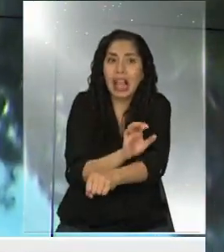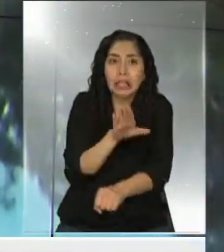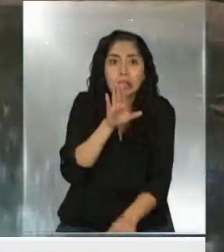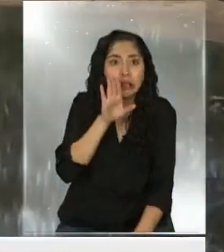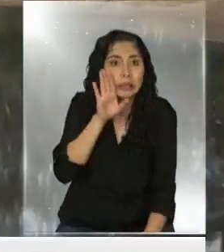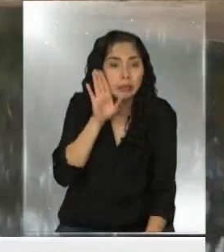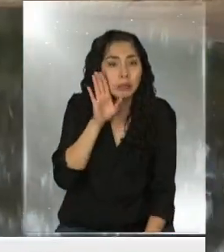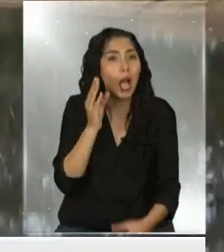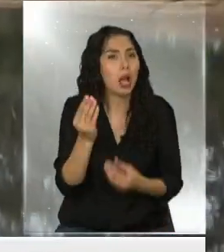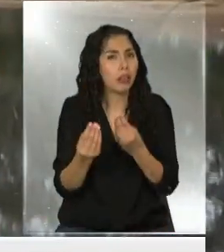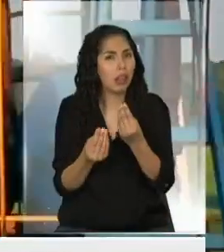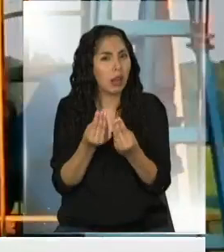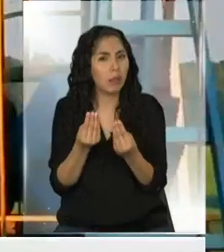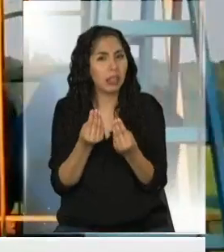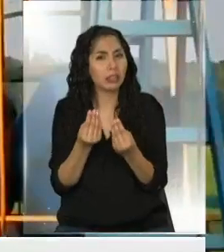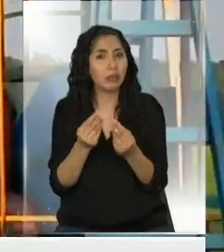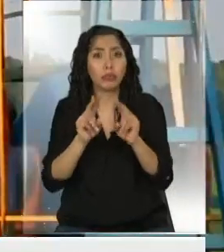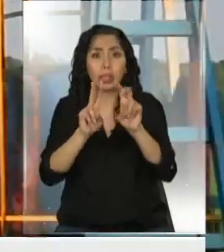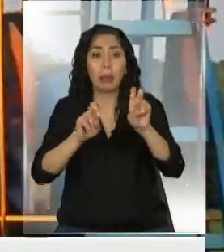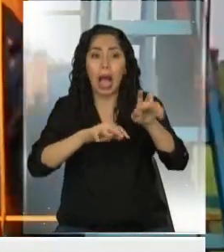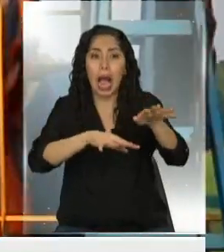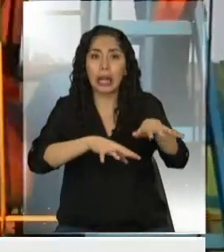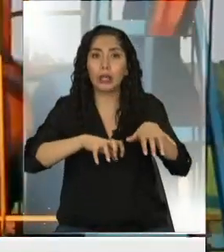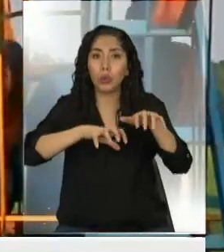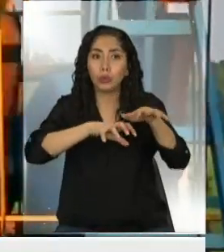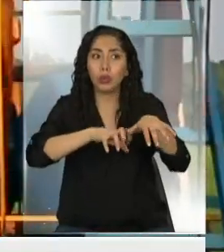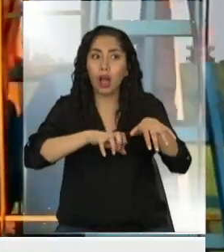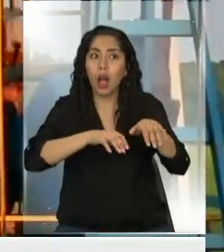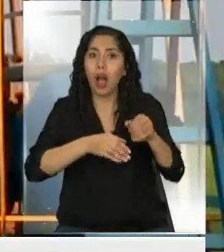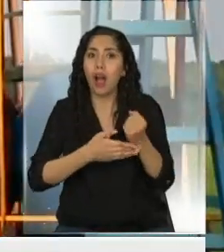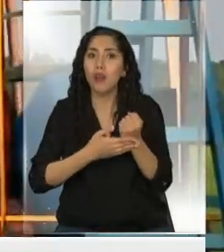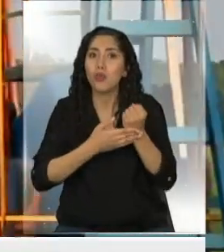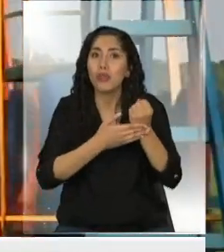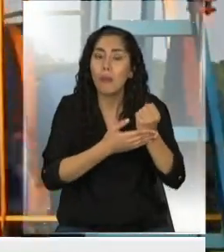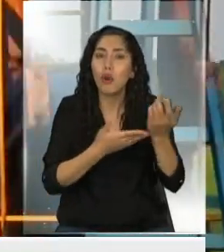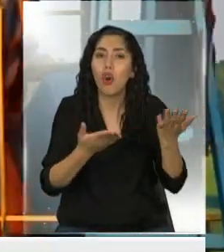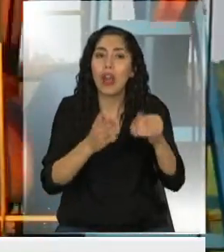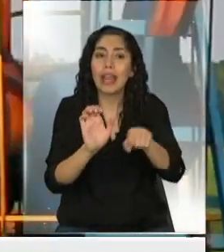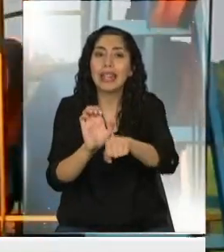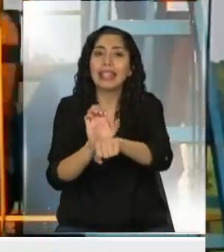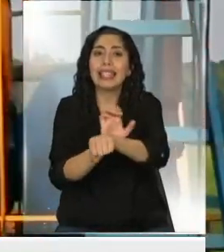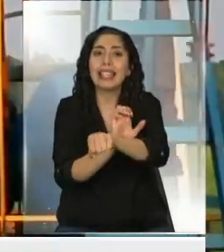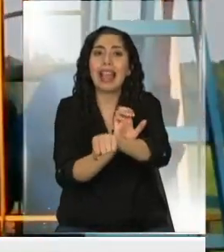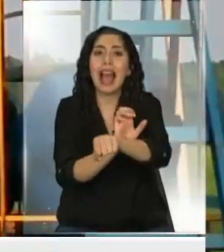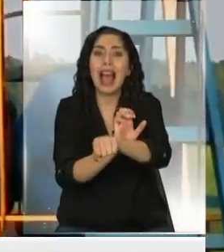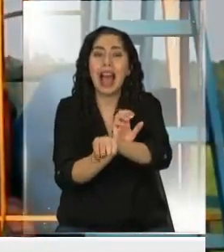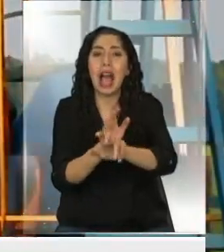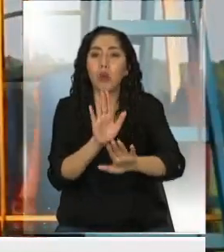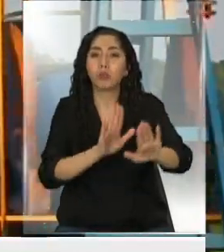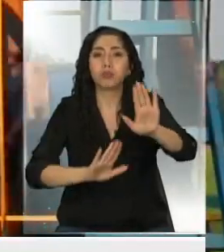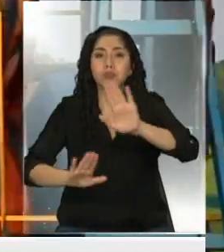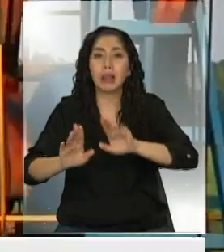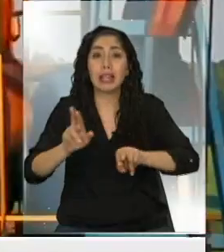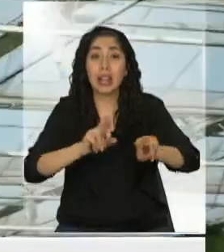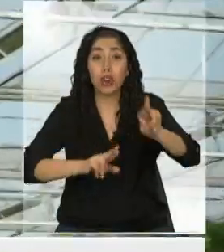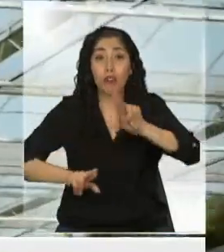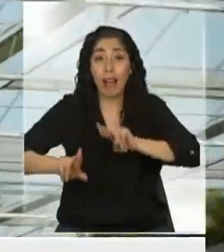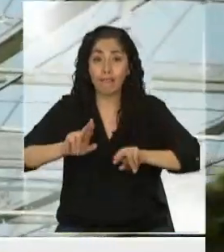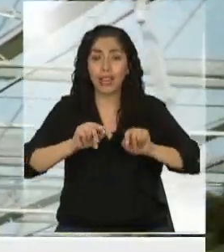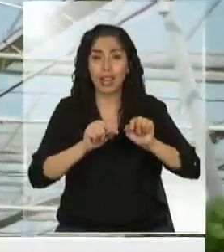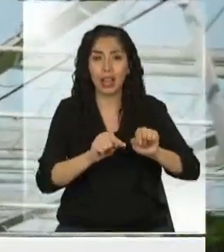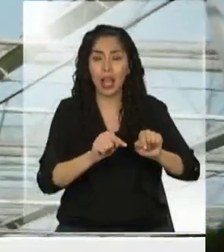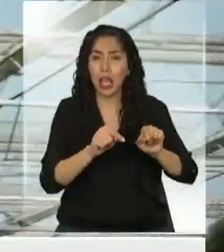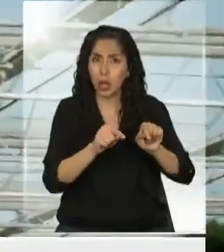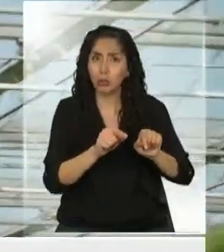si le damos la mano a la agricultura con la energía renovable? ¿Cómo así? Dirá usted, bueno, esta es la solución, una tendencia que está creciendo